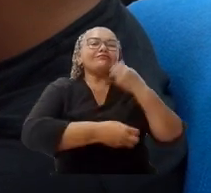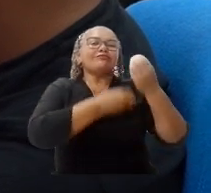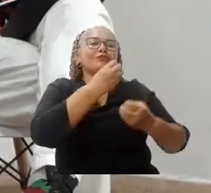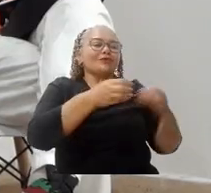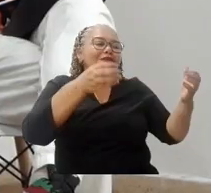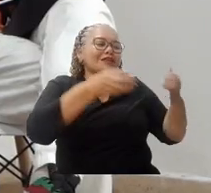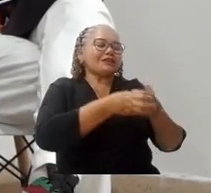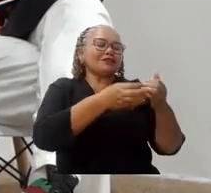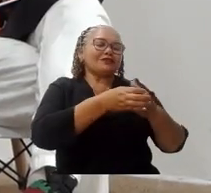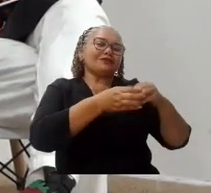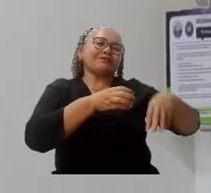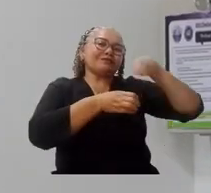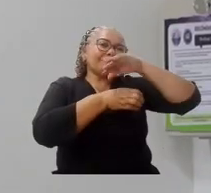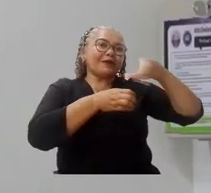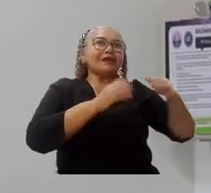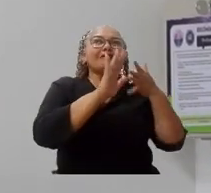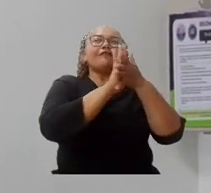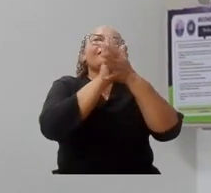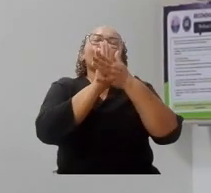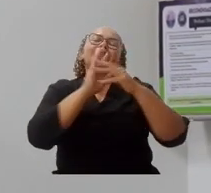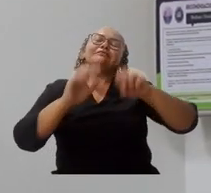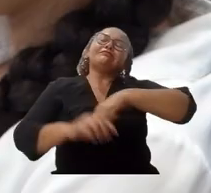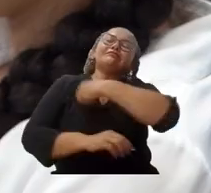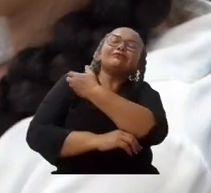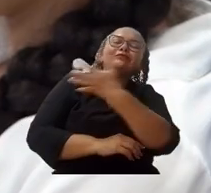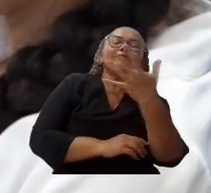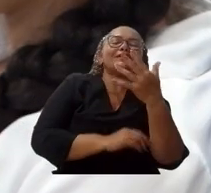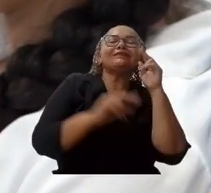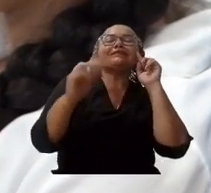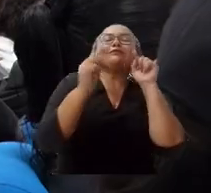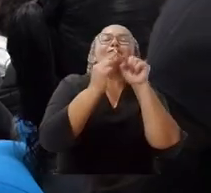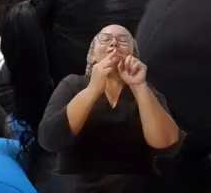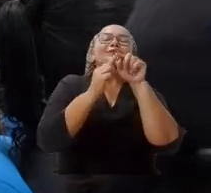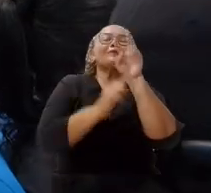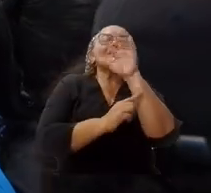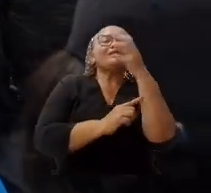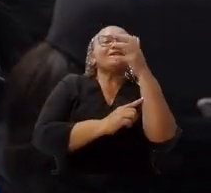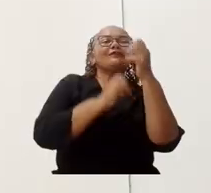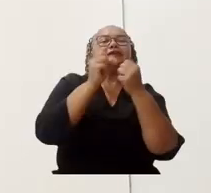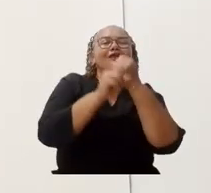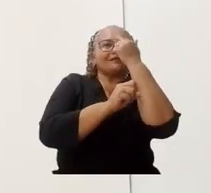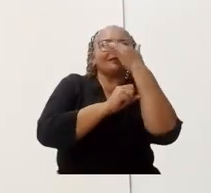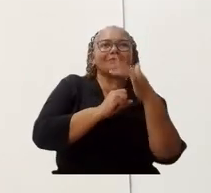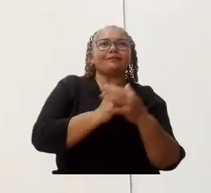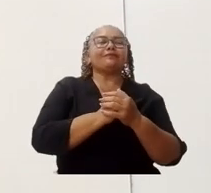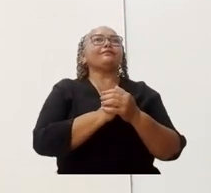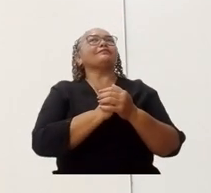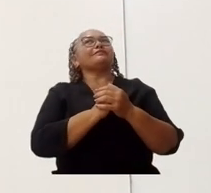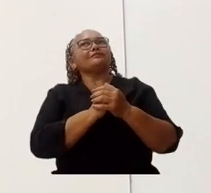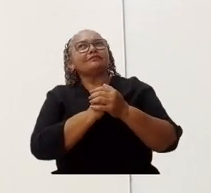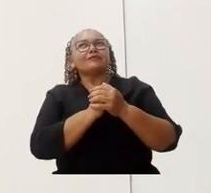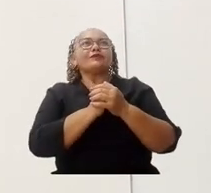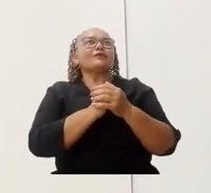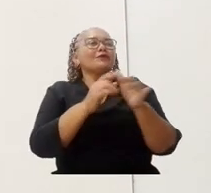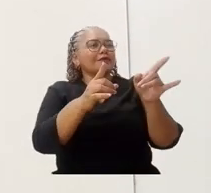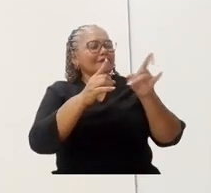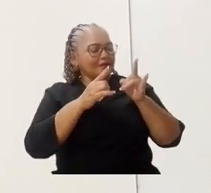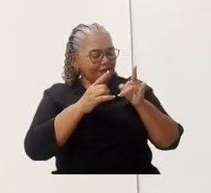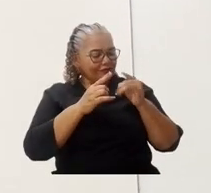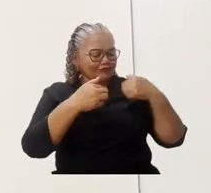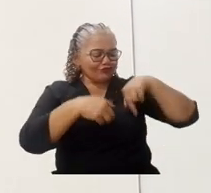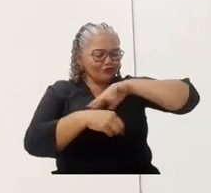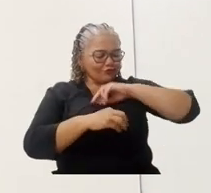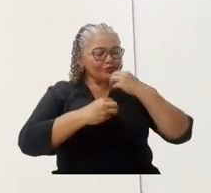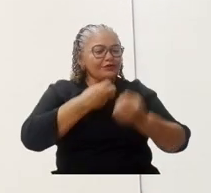expusieron recitales y poemas en honor a los próximos 500 años de Santa Marta. Dejar un aprendizaje de lo que nosotros